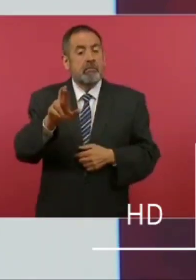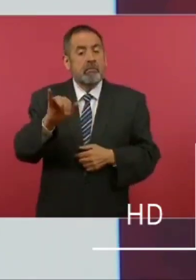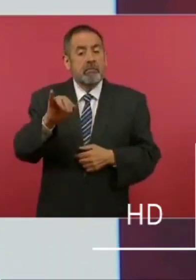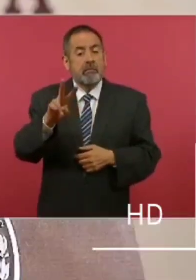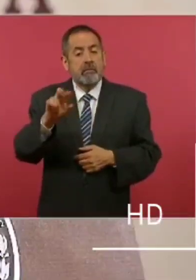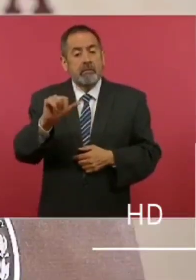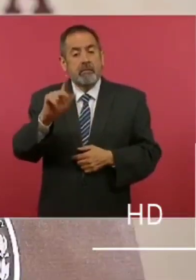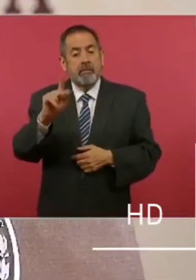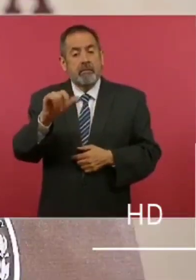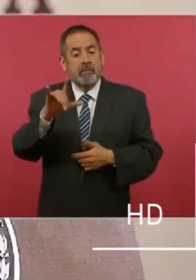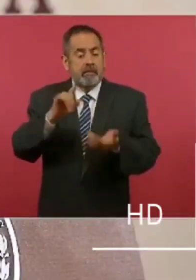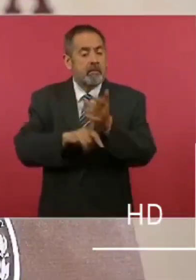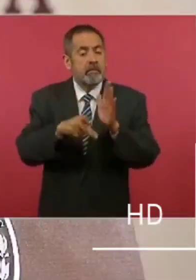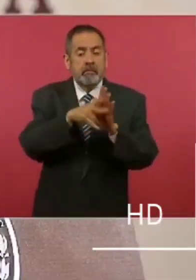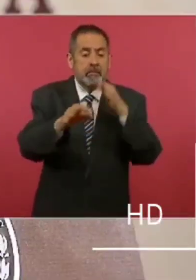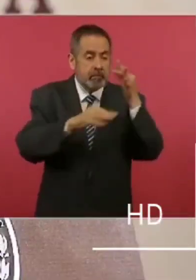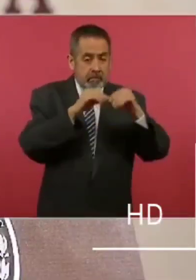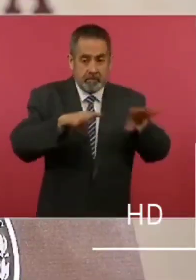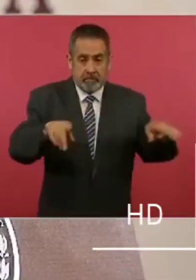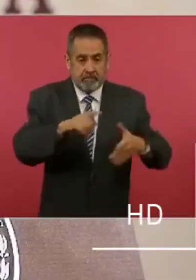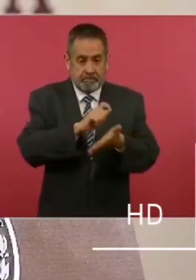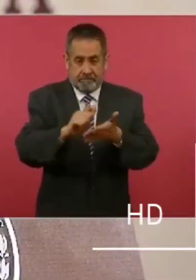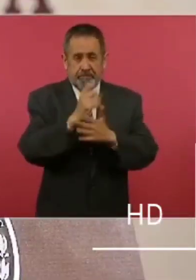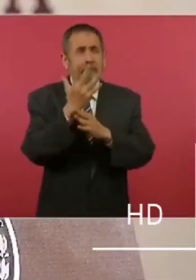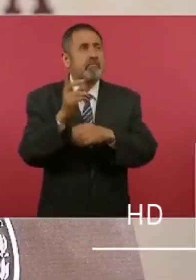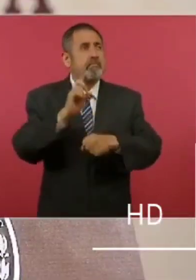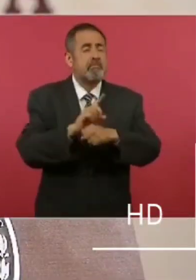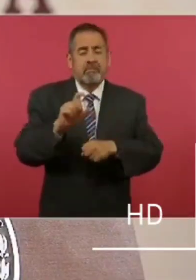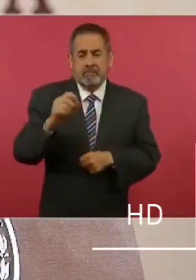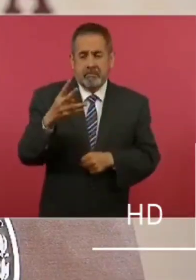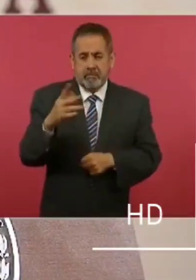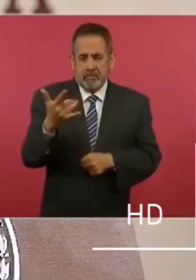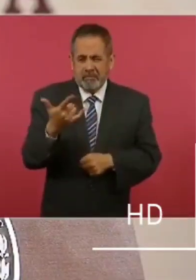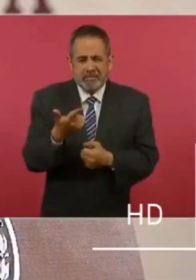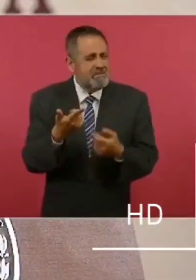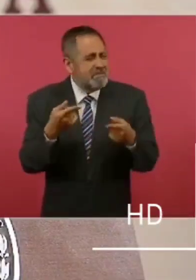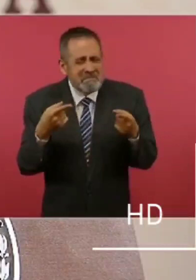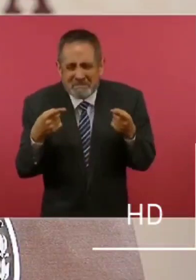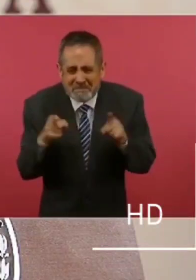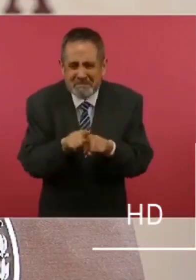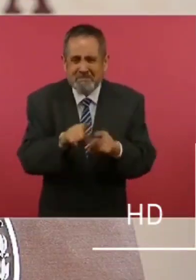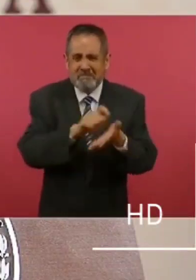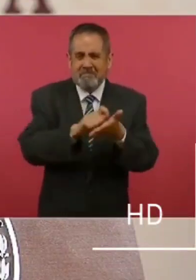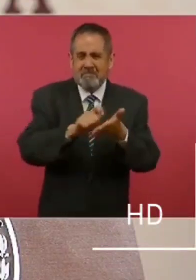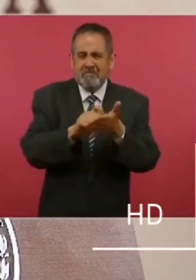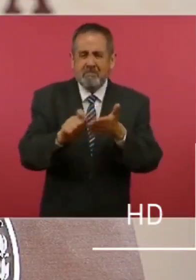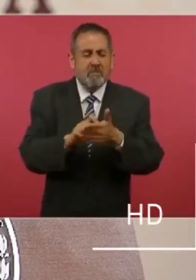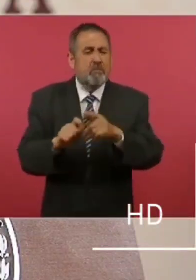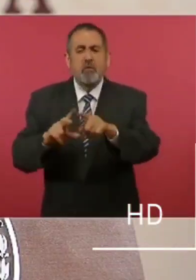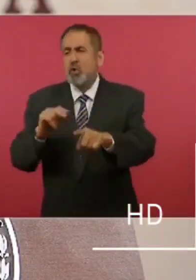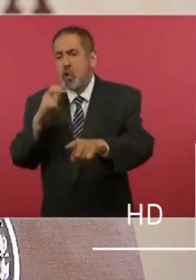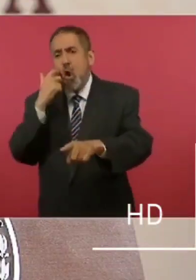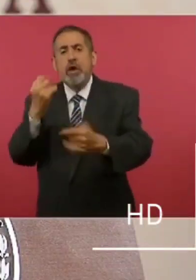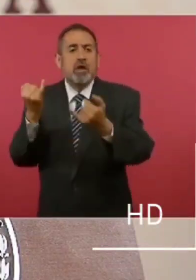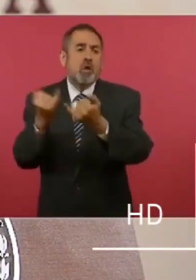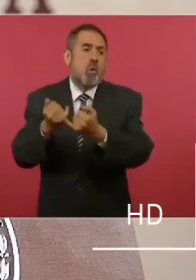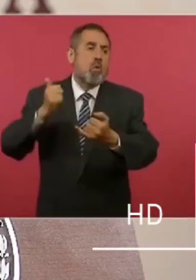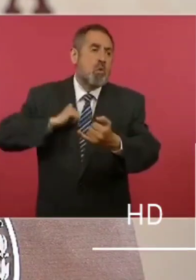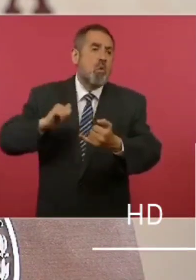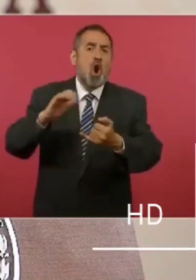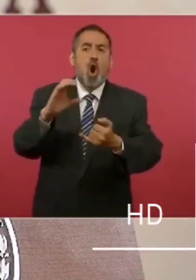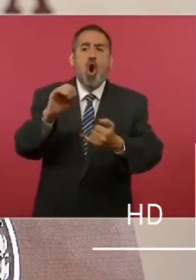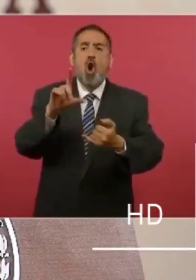que publica en El Financiero, quien escribió el veinticuatro de julio exactamente lo mismo. No queremos otro Colosio. Pero vamos